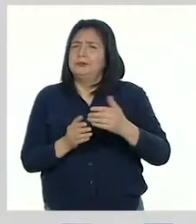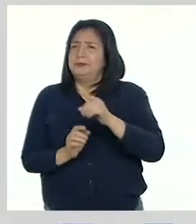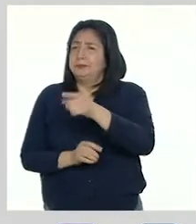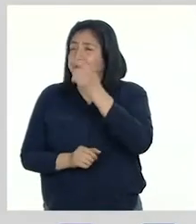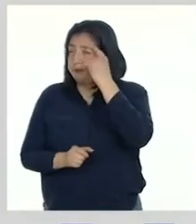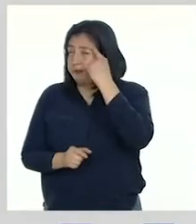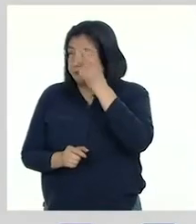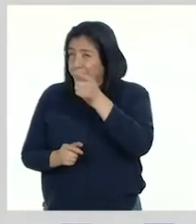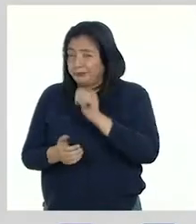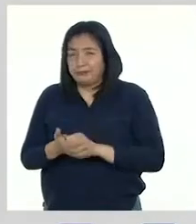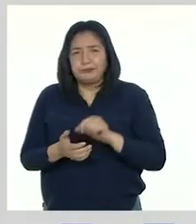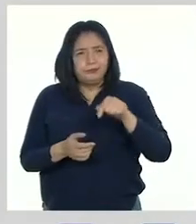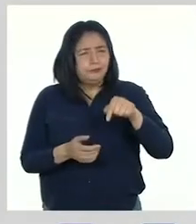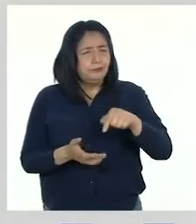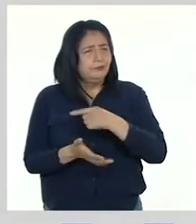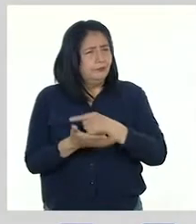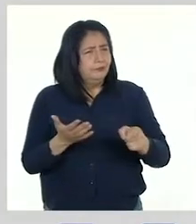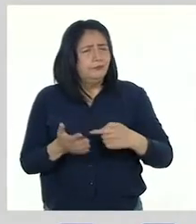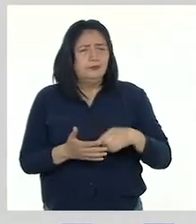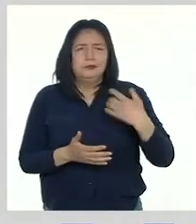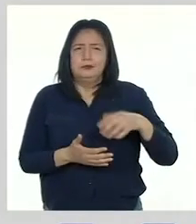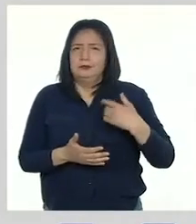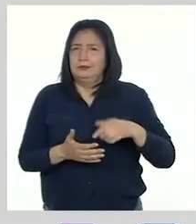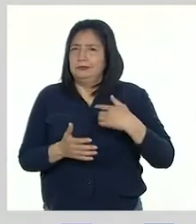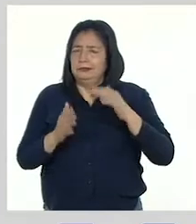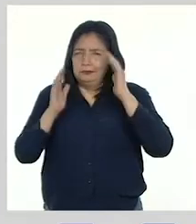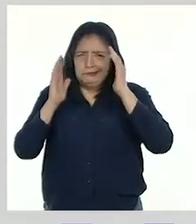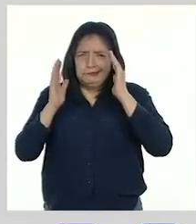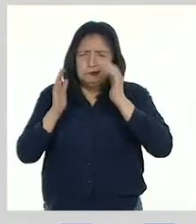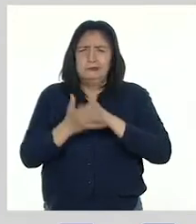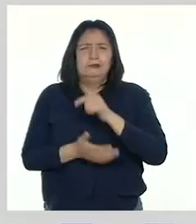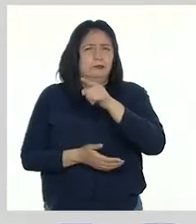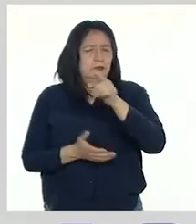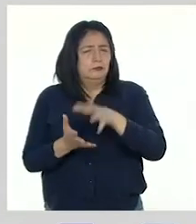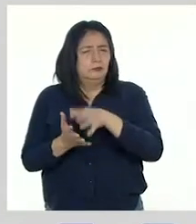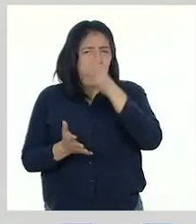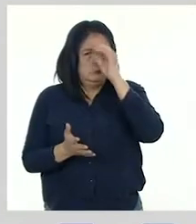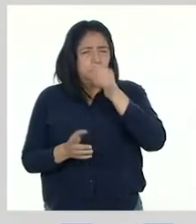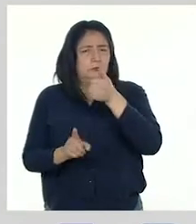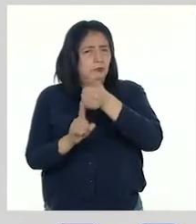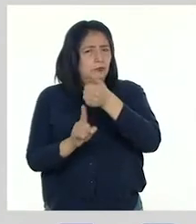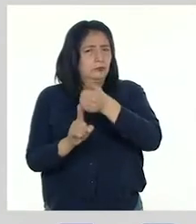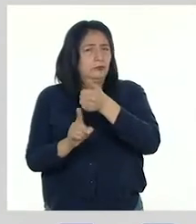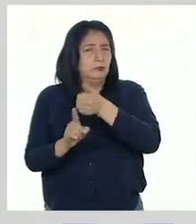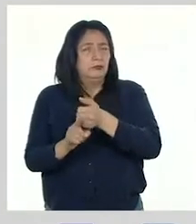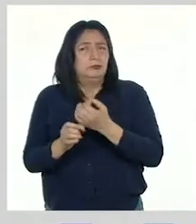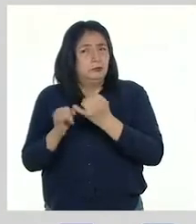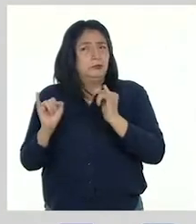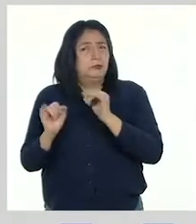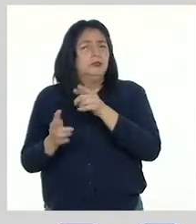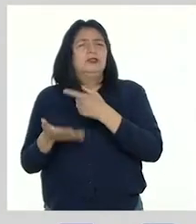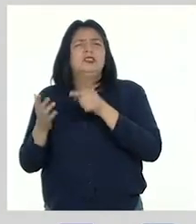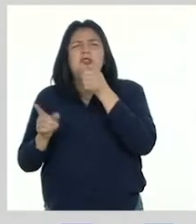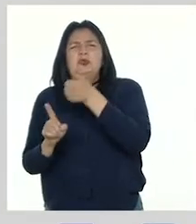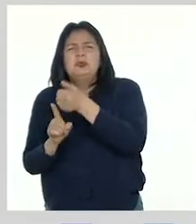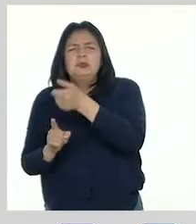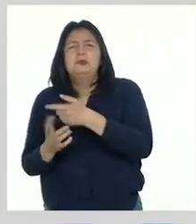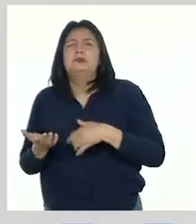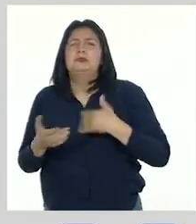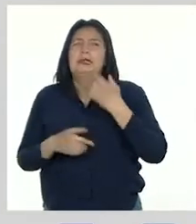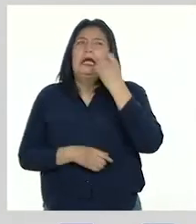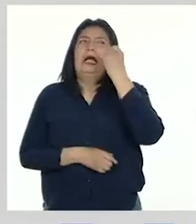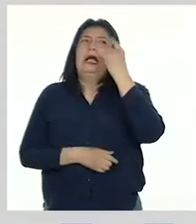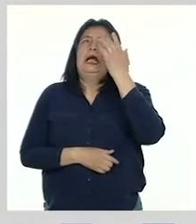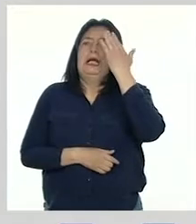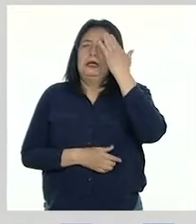Como ves, esta semana pondremos toda nuestra atención en que aprendas de manera autónoma. Es decir, en que tú mismo puedas